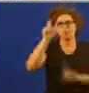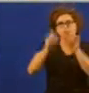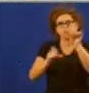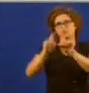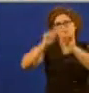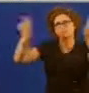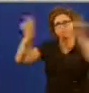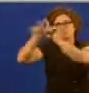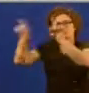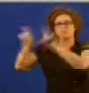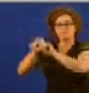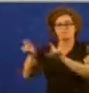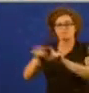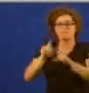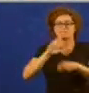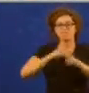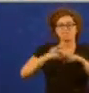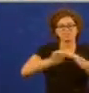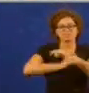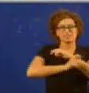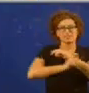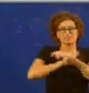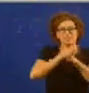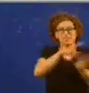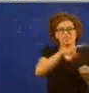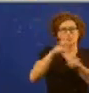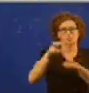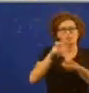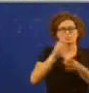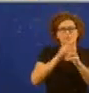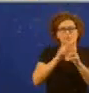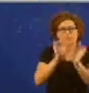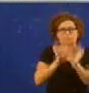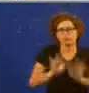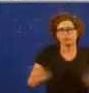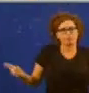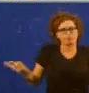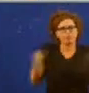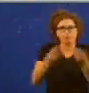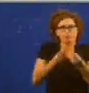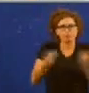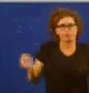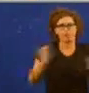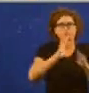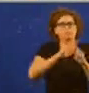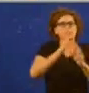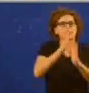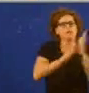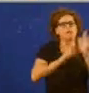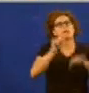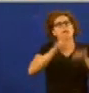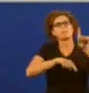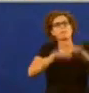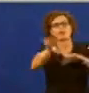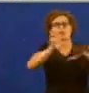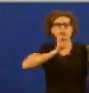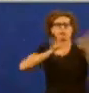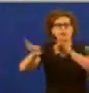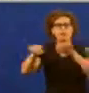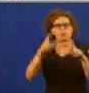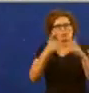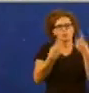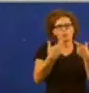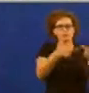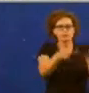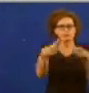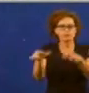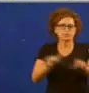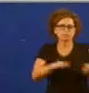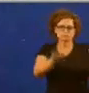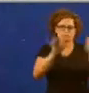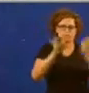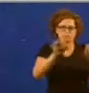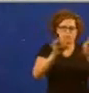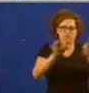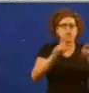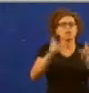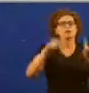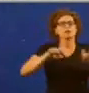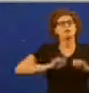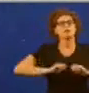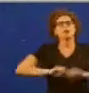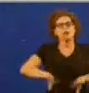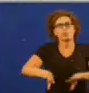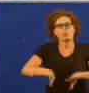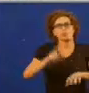a estrategia tributaria é de chuvia fina rebaixas selectivas para sectores ou actividades determinadas e